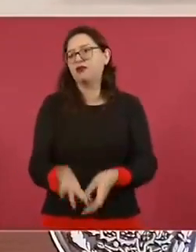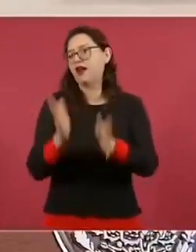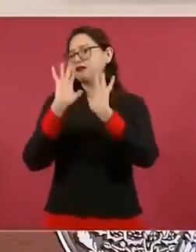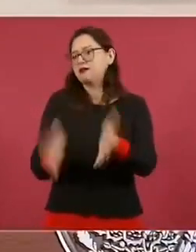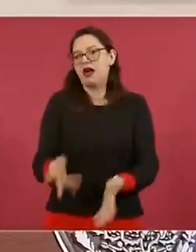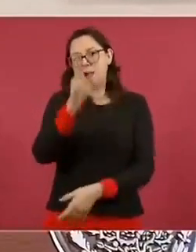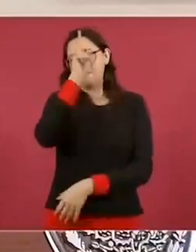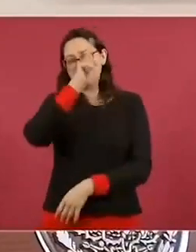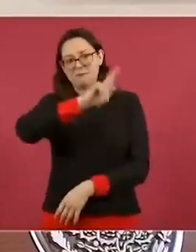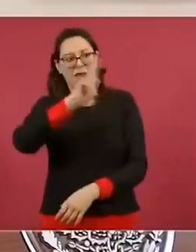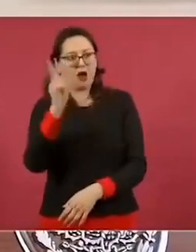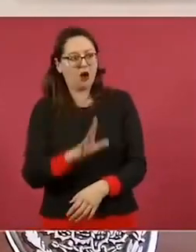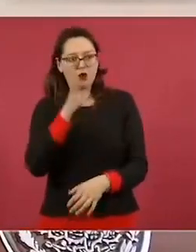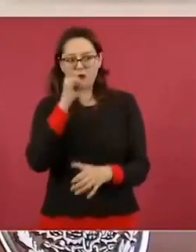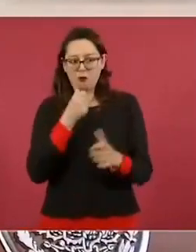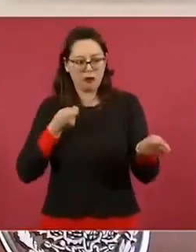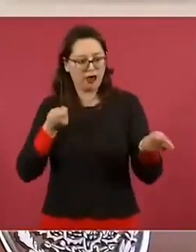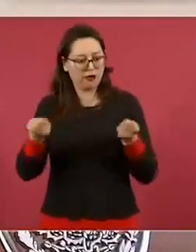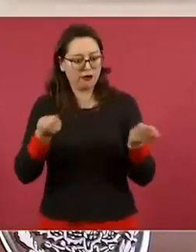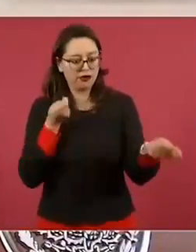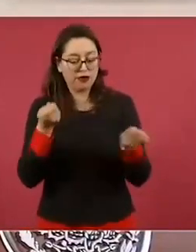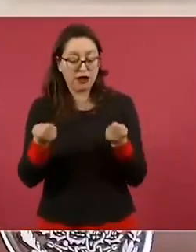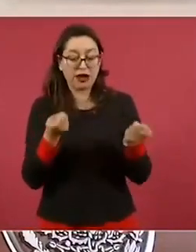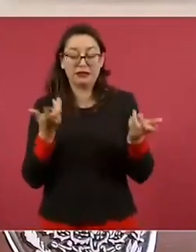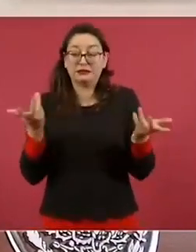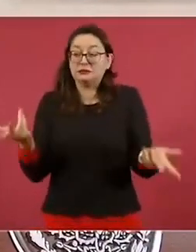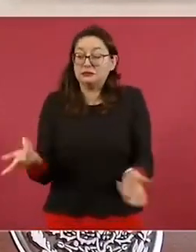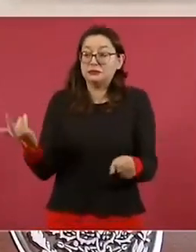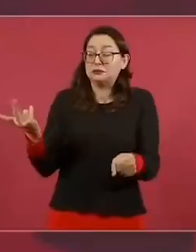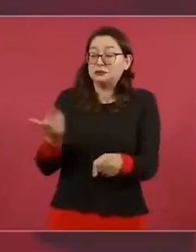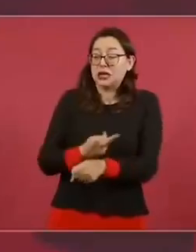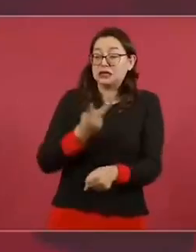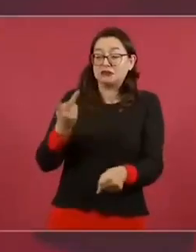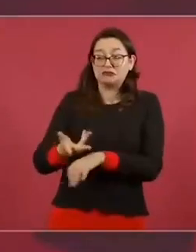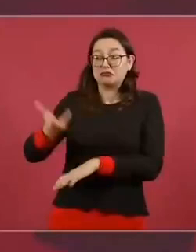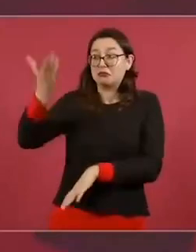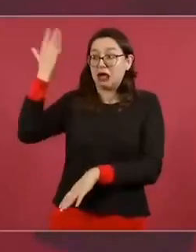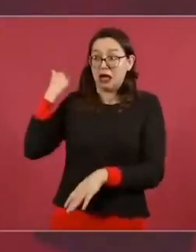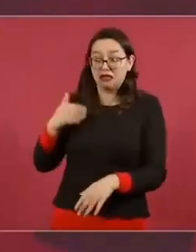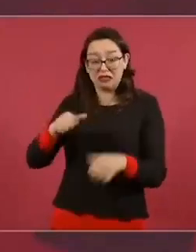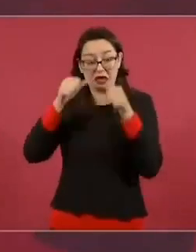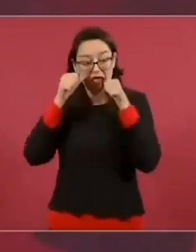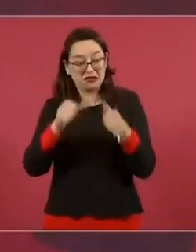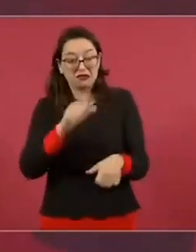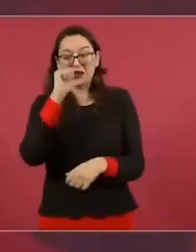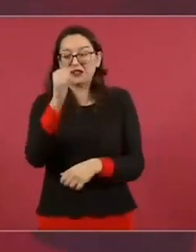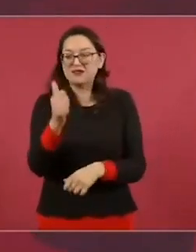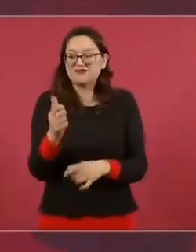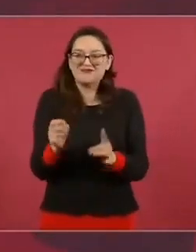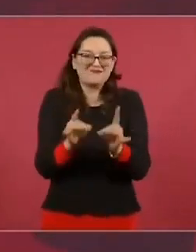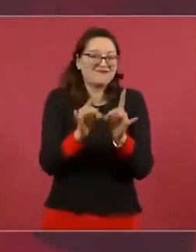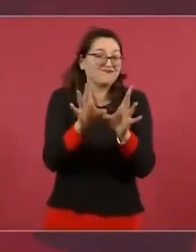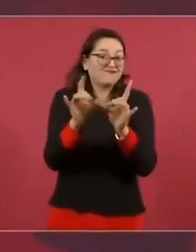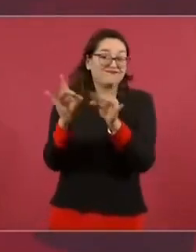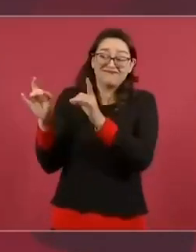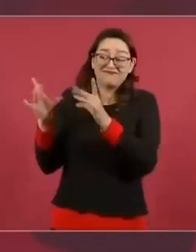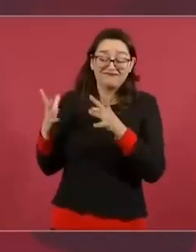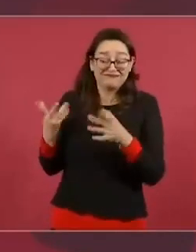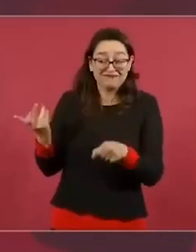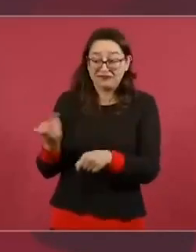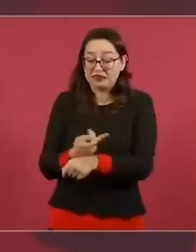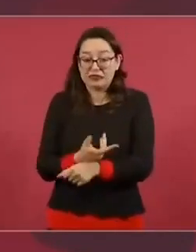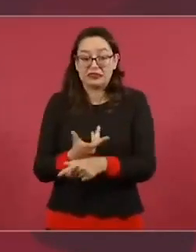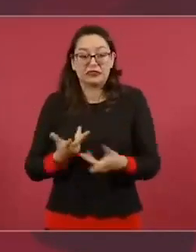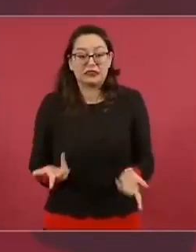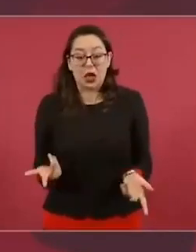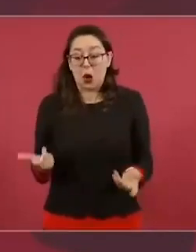circunstancias, factores. Es de los estados y no todo el estado de Guanajuato, sino